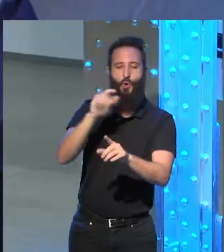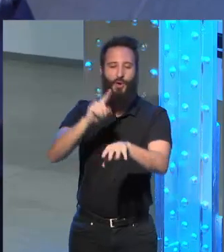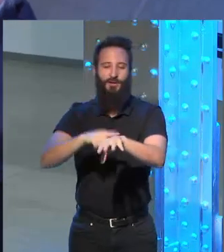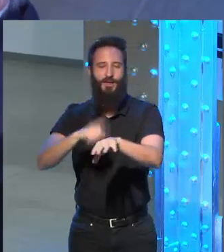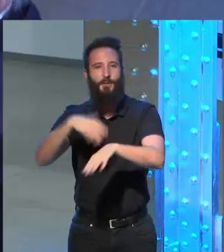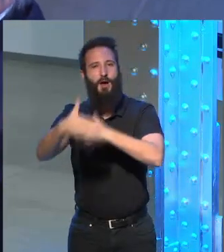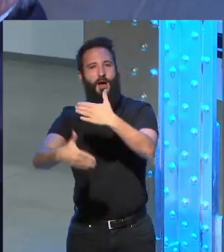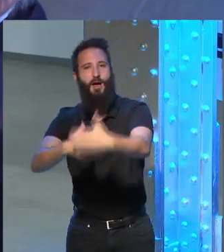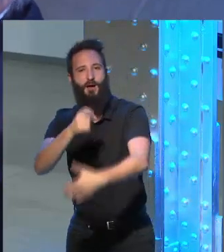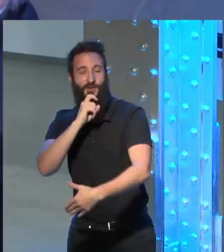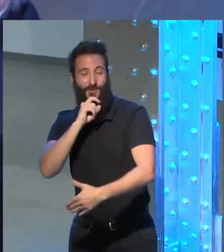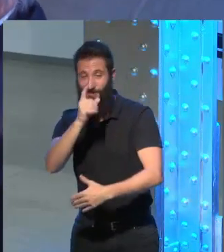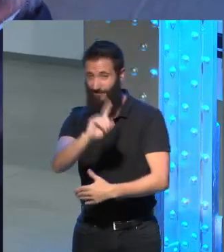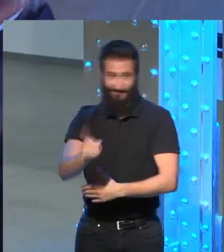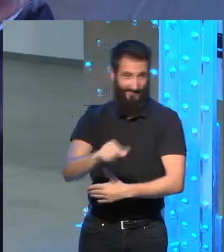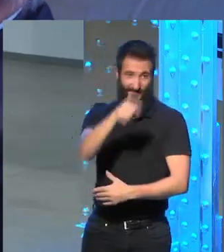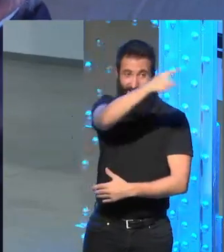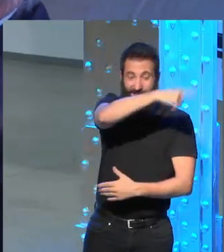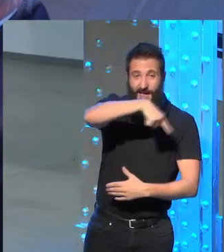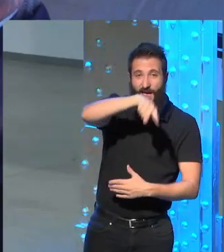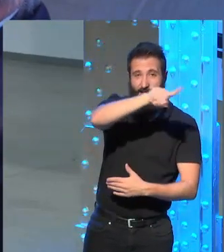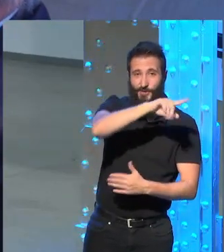del tiempo sino aquellos que